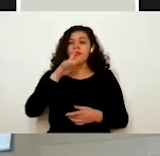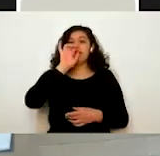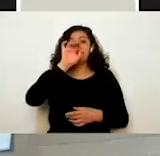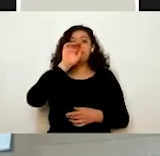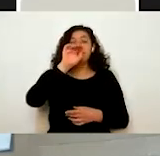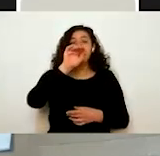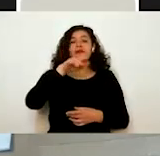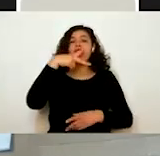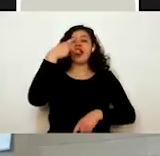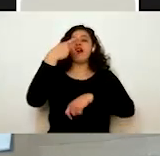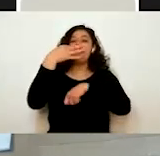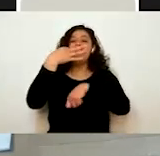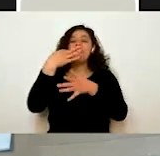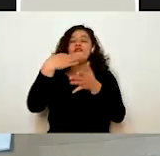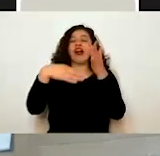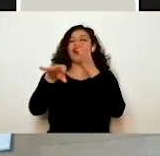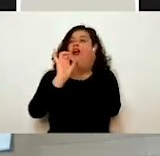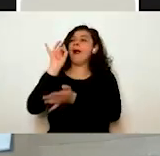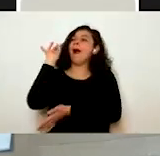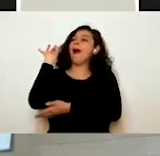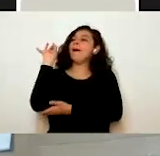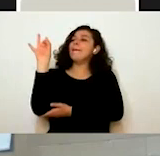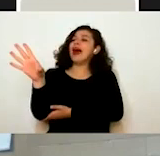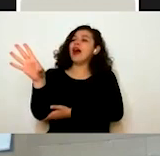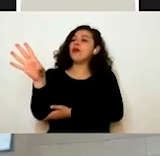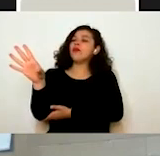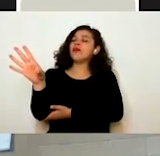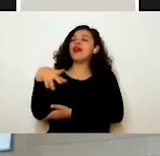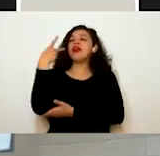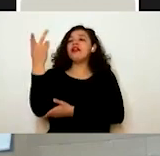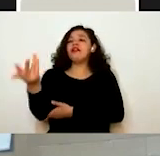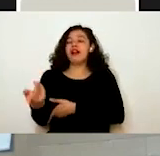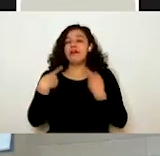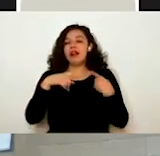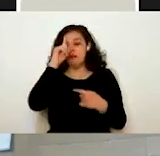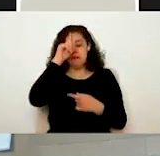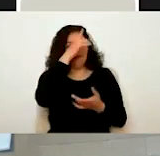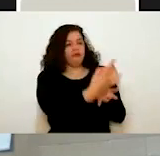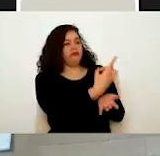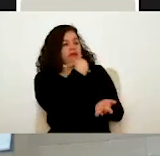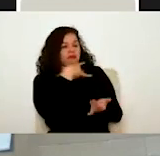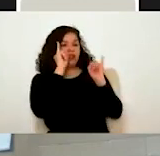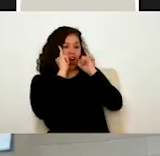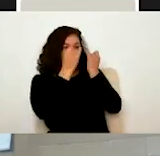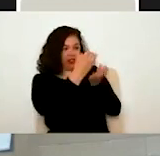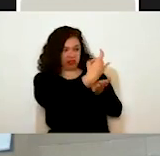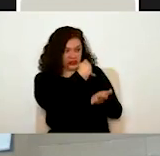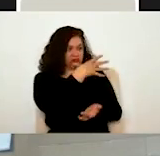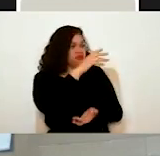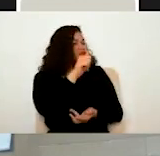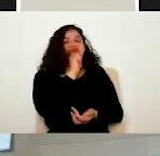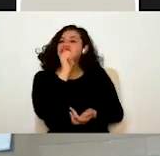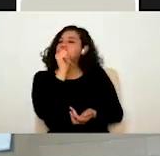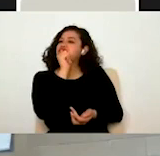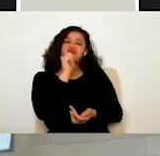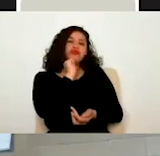pendiente de enviar. Es decir, la solicitud todavía no está recibida por parte del asesor o por parte de la junta, ¿no? Vamos a enviarla.